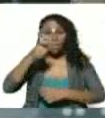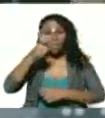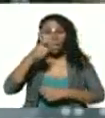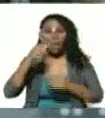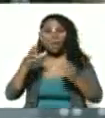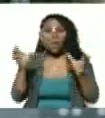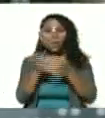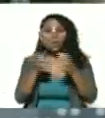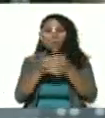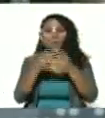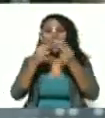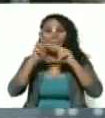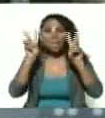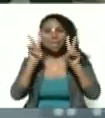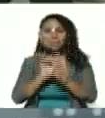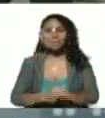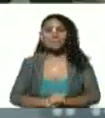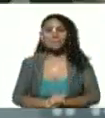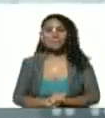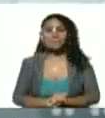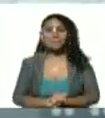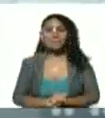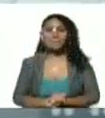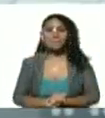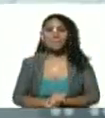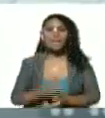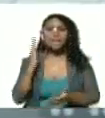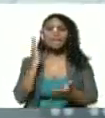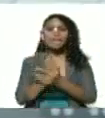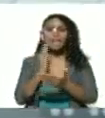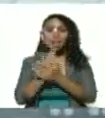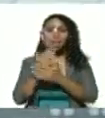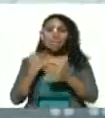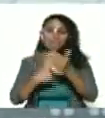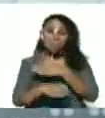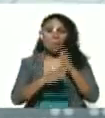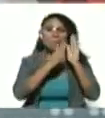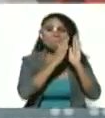cuadrantes de paz siempre vamos organizando